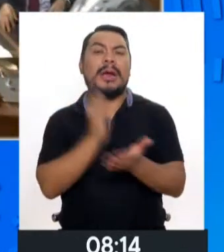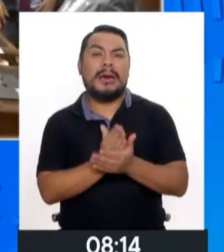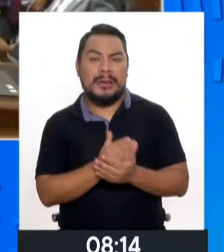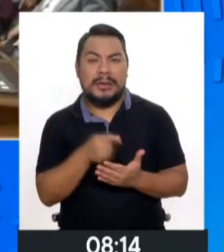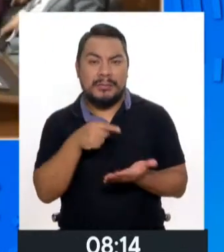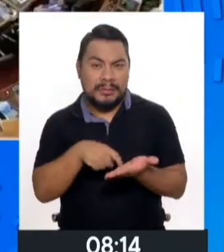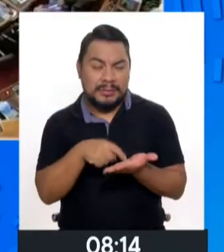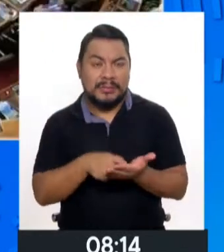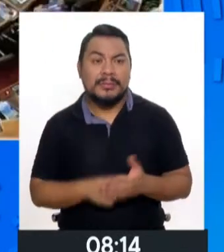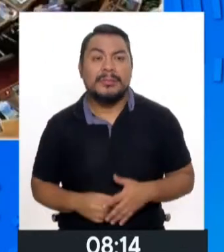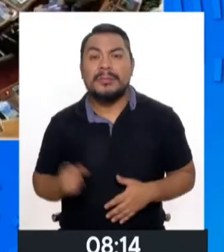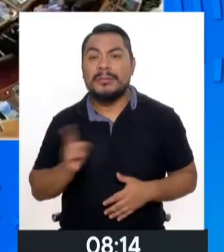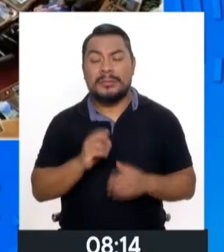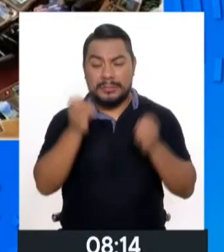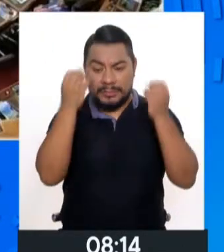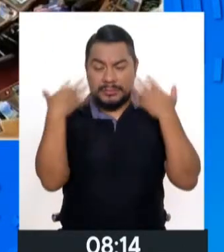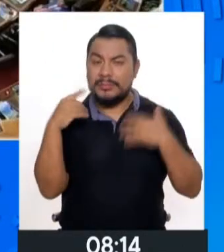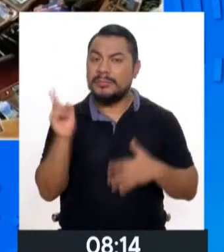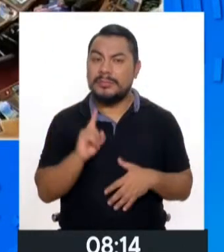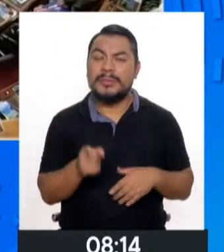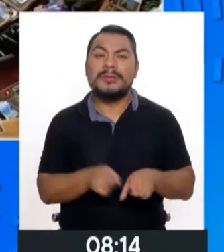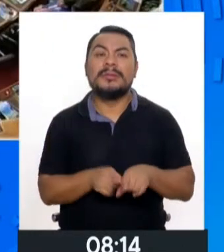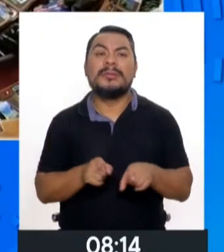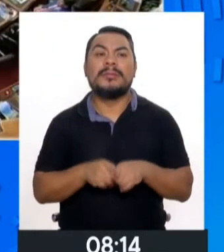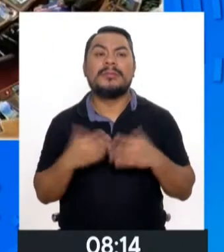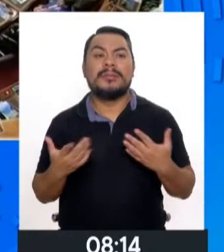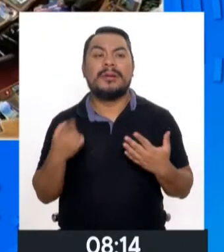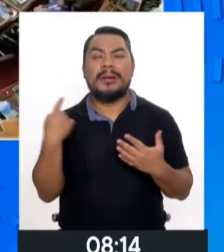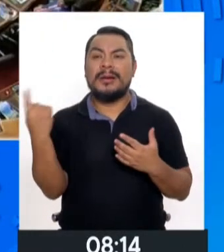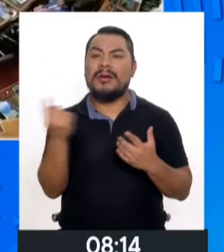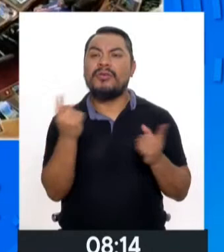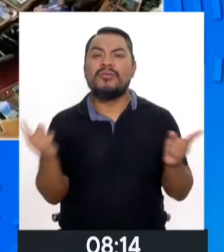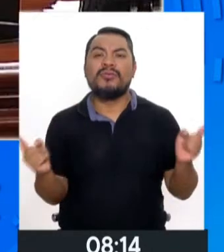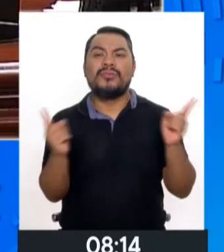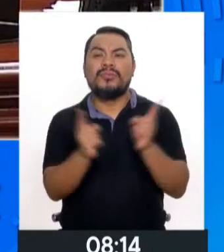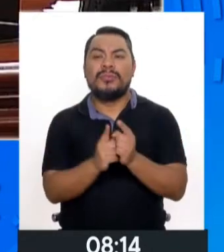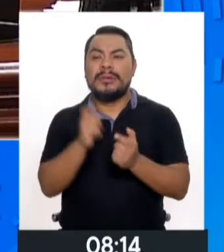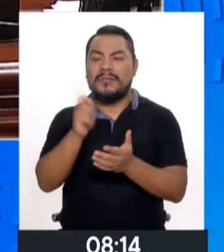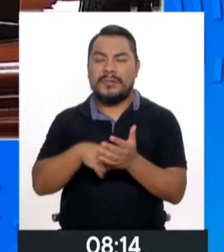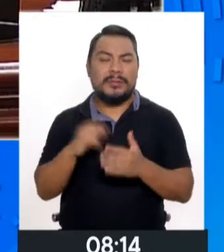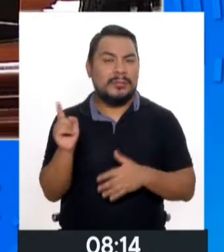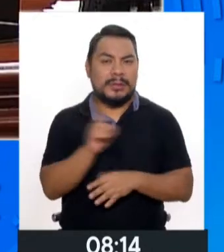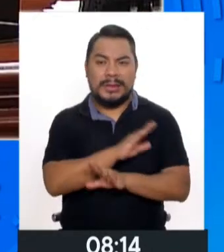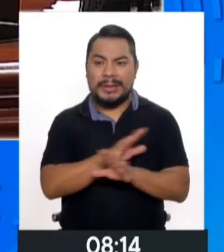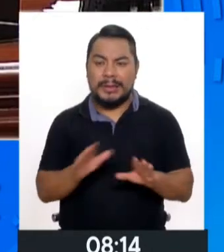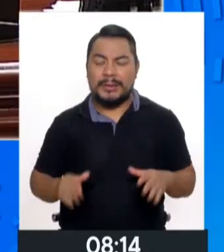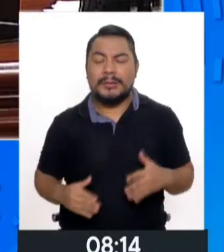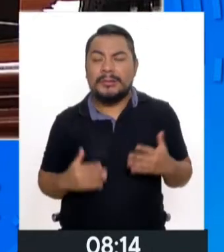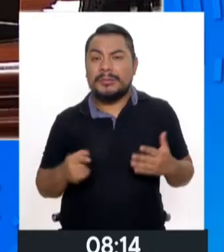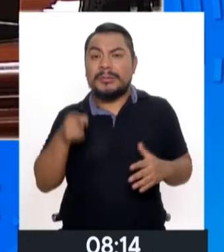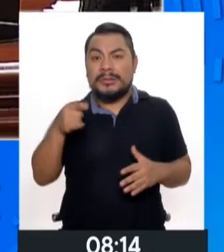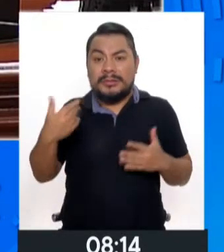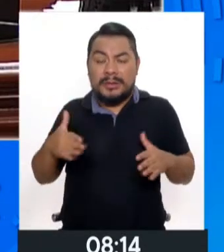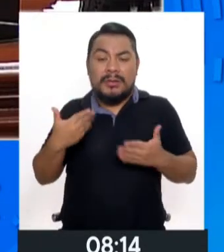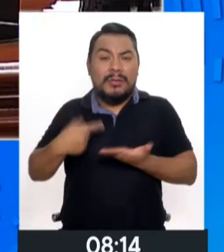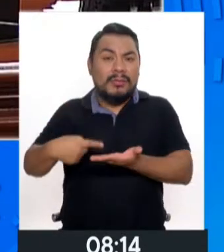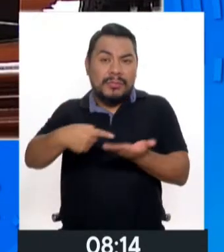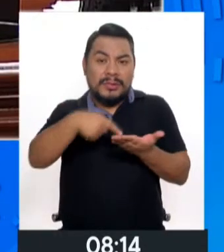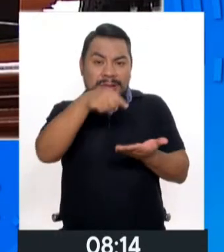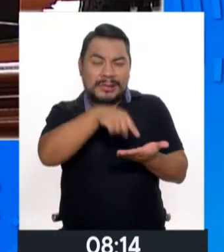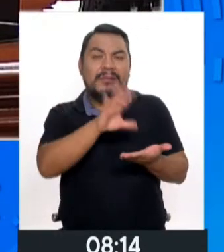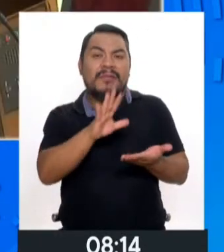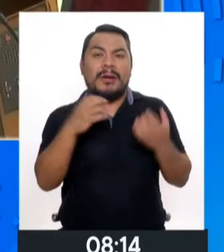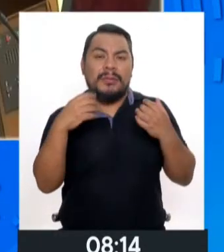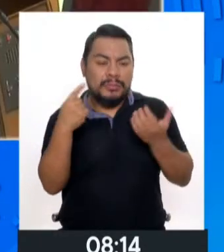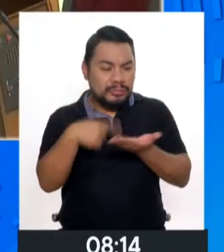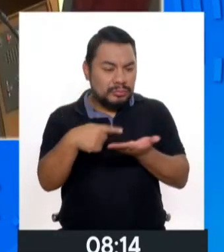No permitimos matrimonios, pero tampoco las uniones de hecho. En ese sentido, nuestra propuesta que ya está en proceso, contempla